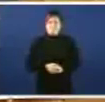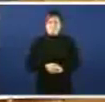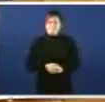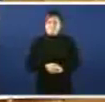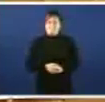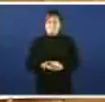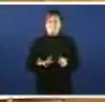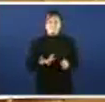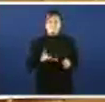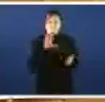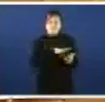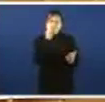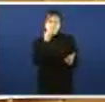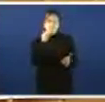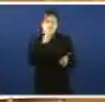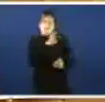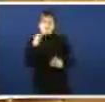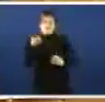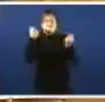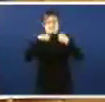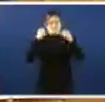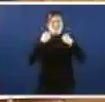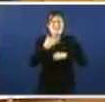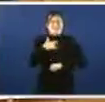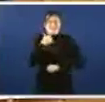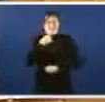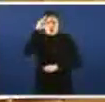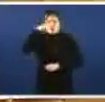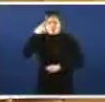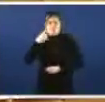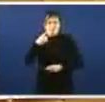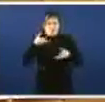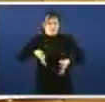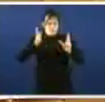E entender eso e practicarlo eso forma parte realmente da cultura democrática.